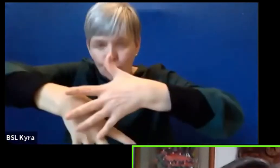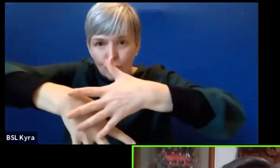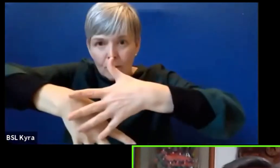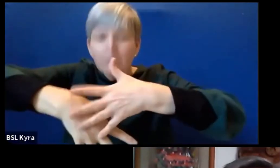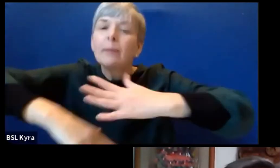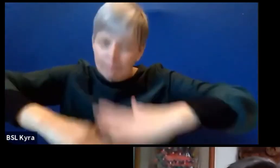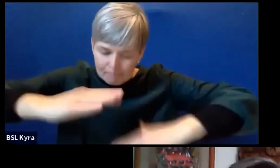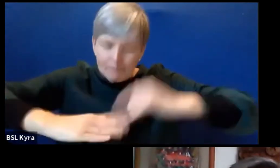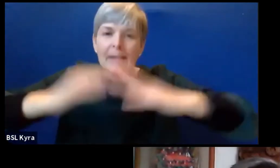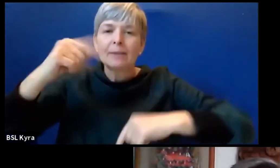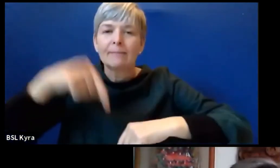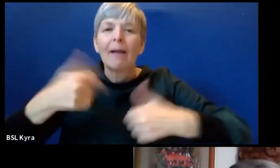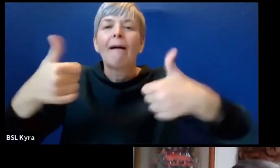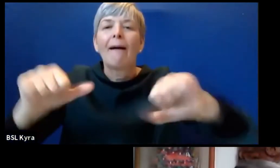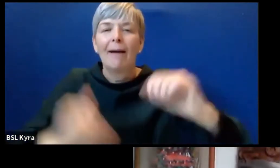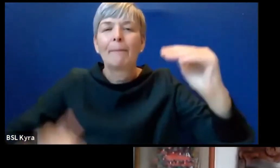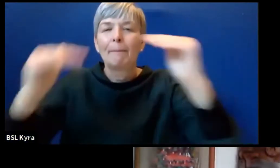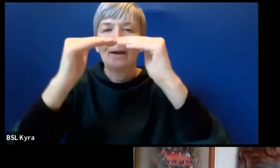Muchas gracias. Muchas gracias. Muchas gracias, Lucio.